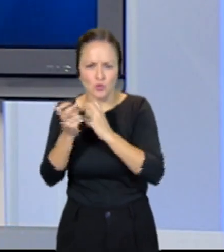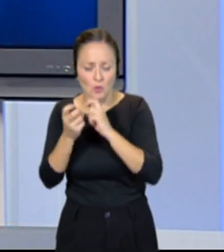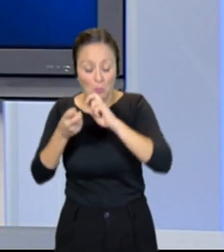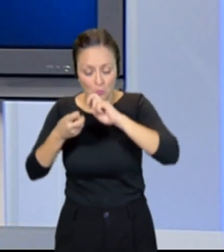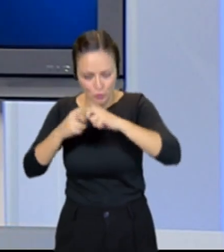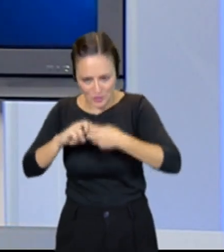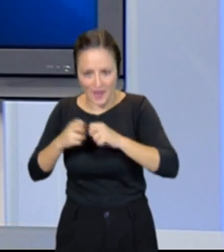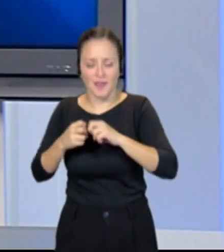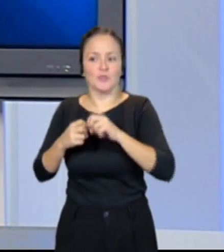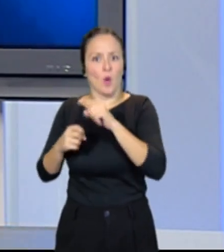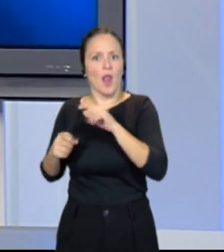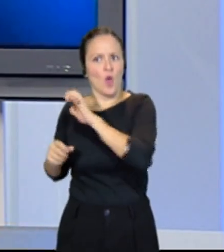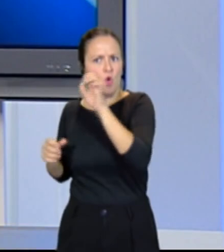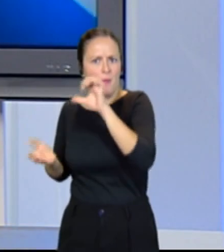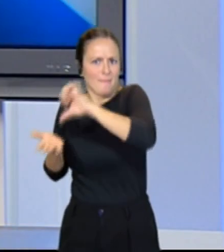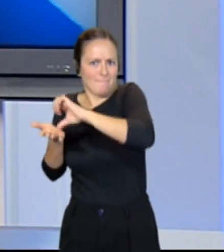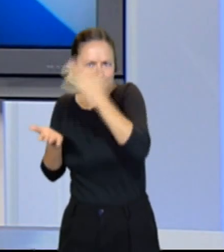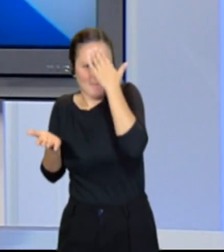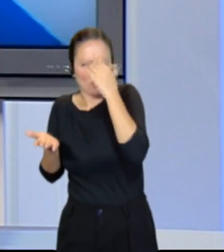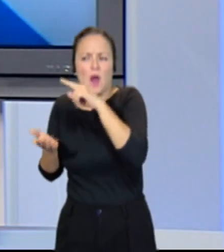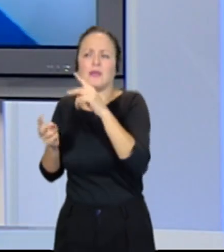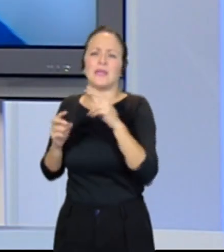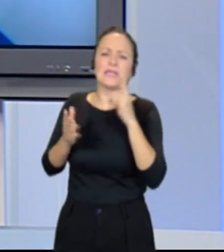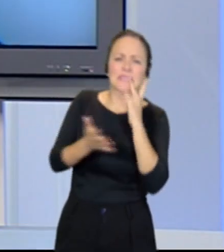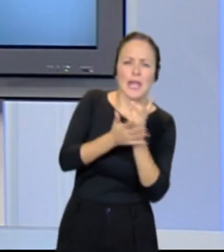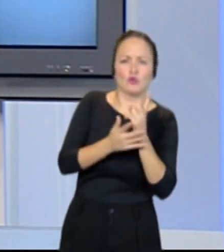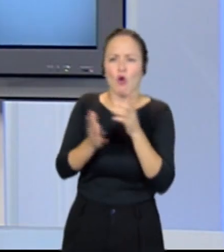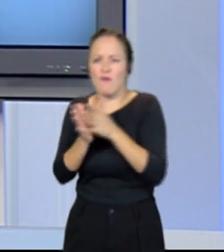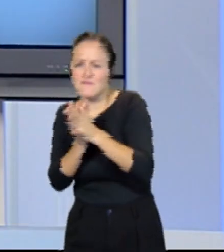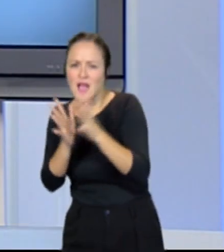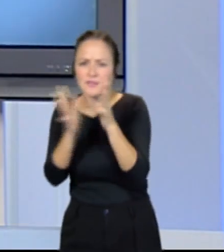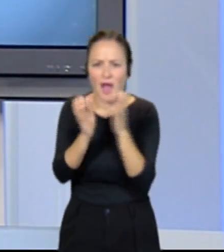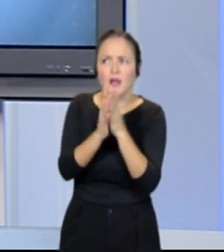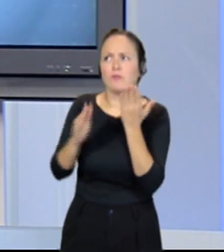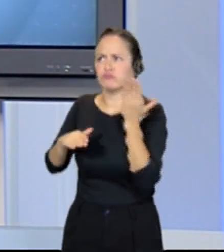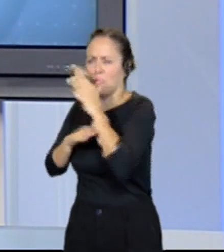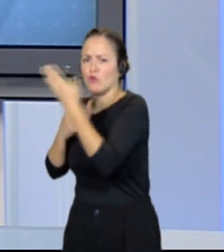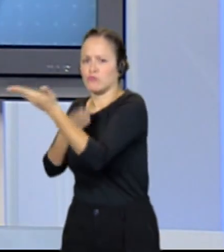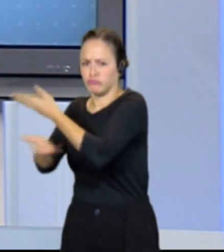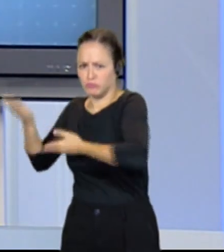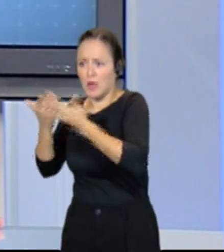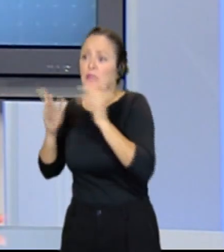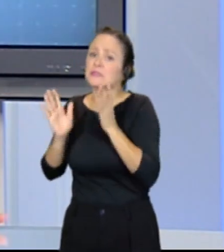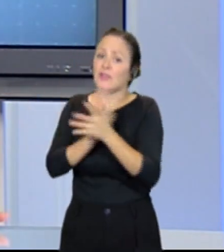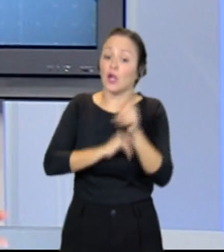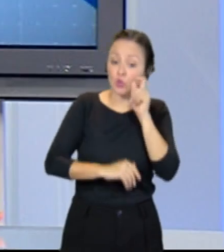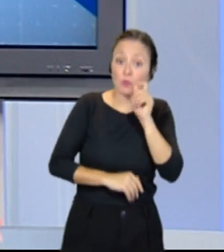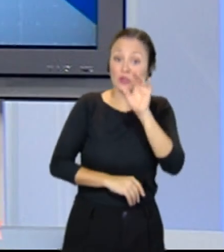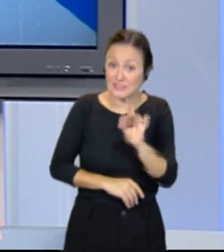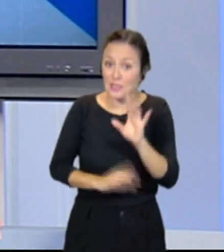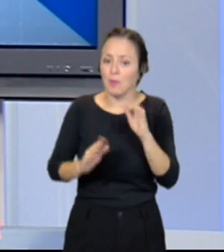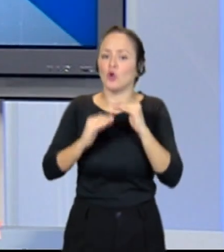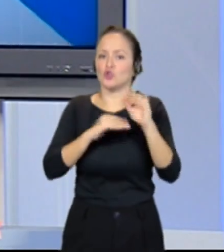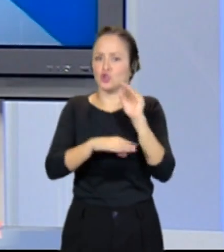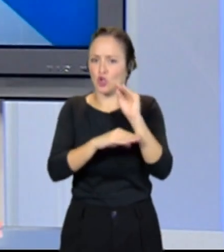las inquietudes, los retos que tenemos las ciudades en Peno siglo XXI. Por tanto, turismo sí, pero un turismo cada vez más sostenible, que